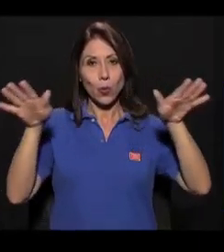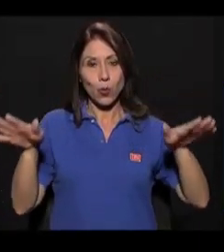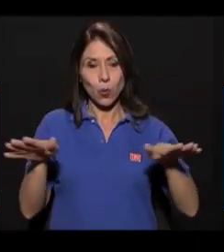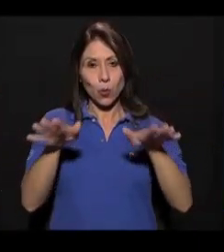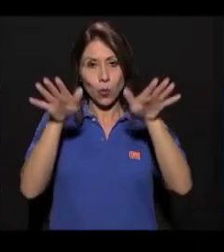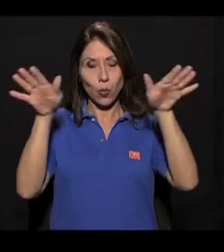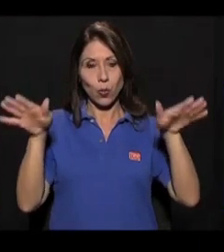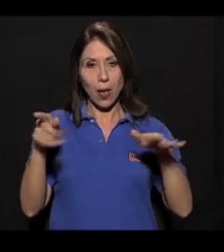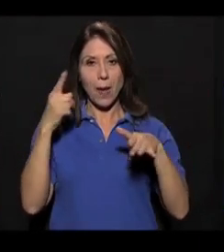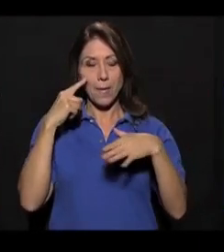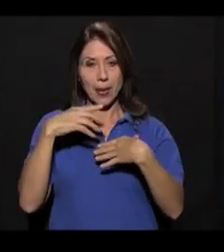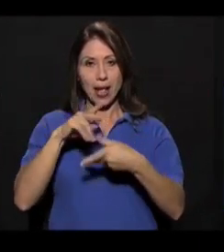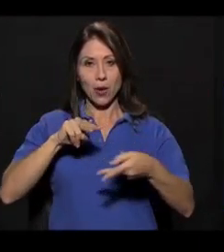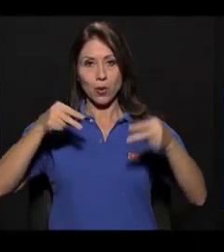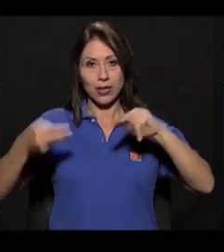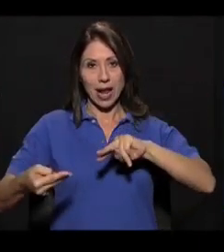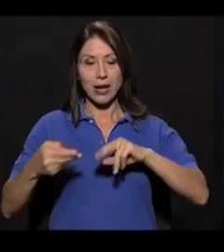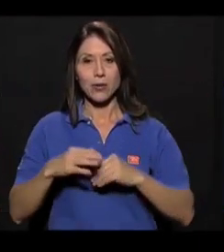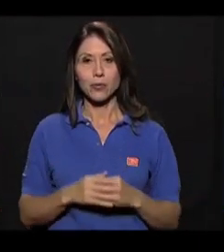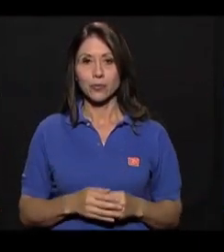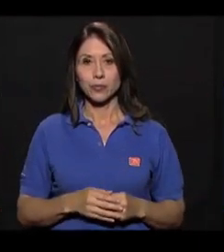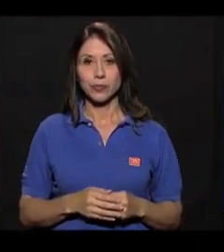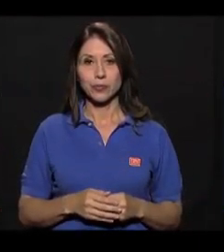bajo. Ok, recogemos las piernas